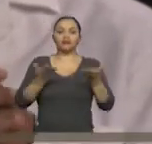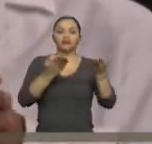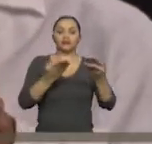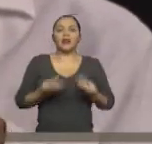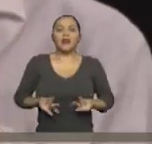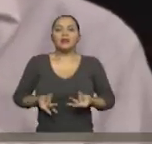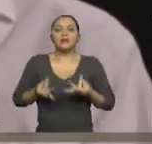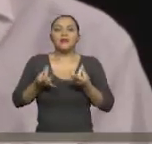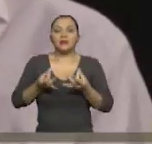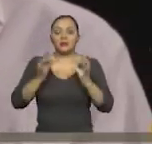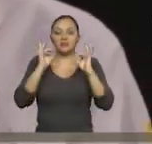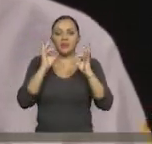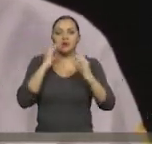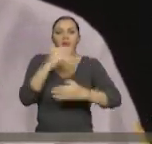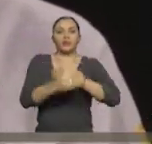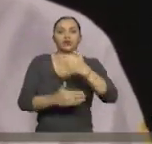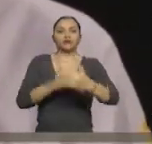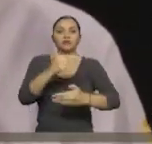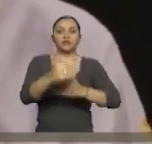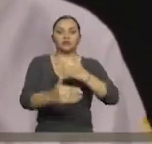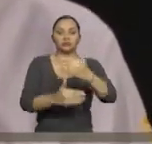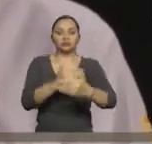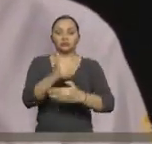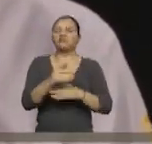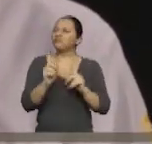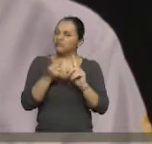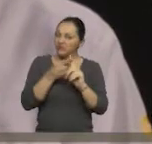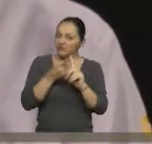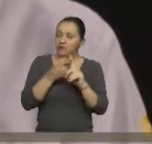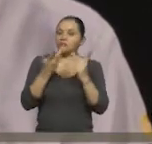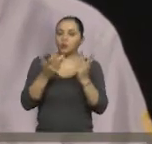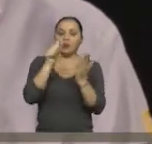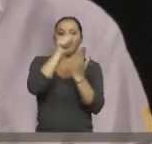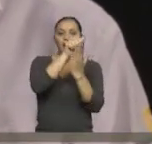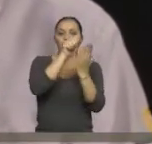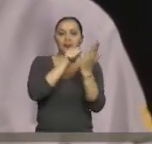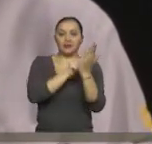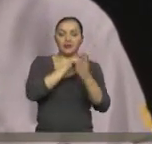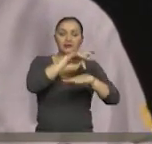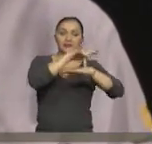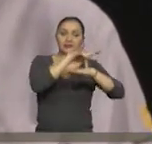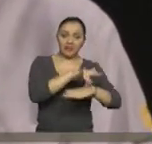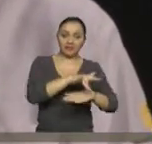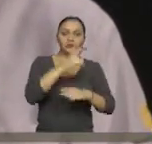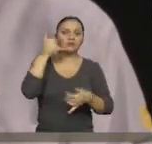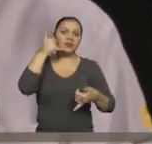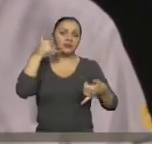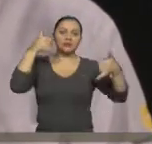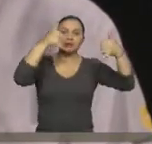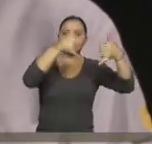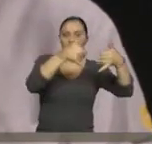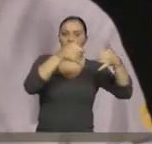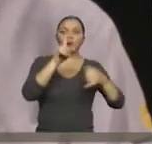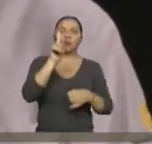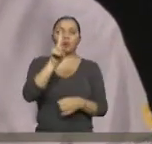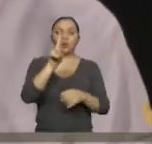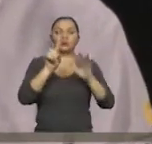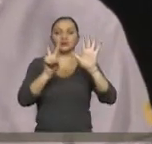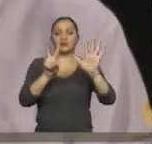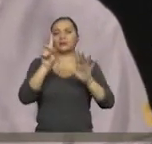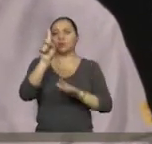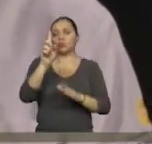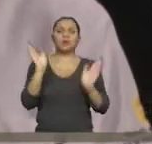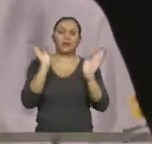el proceso, tiene que primero ser agendado al 171, llamada gratuita.